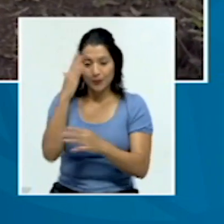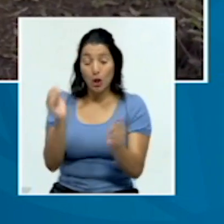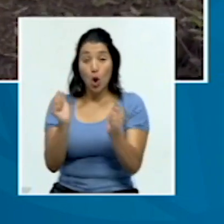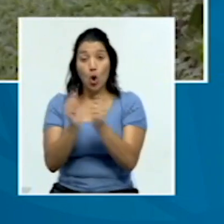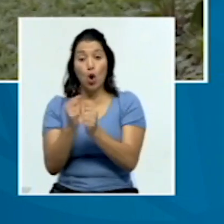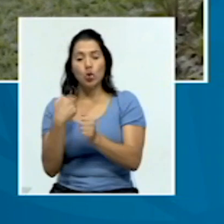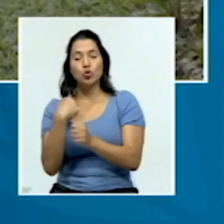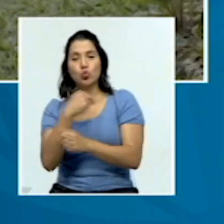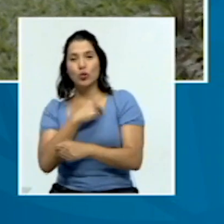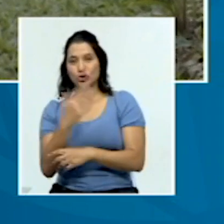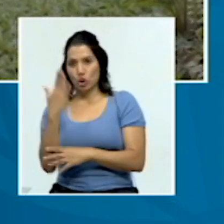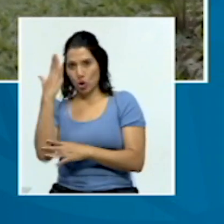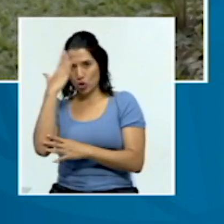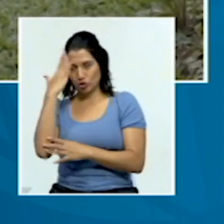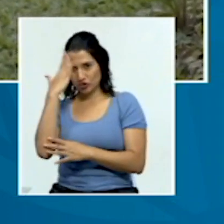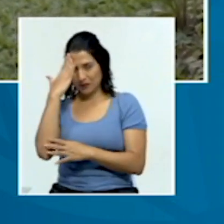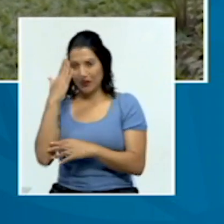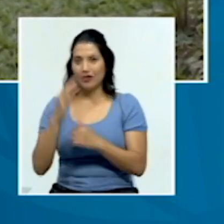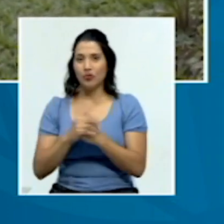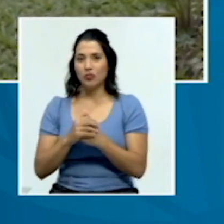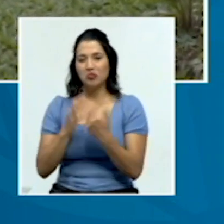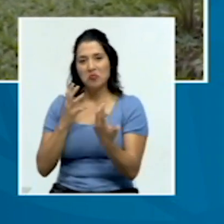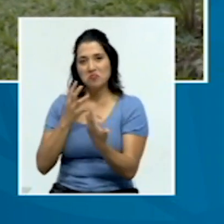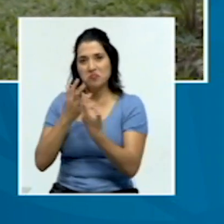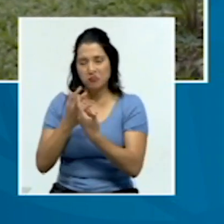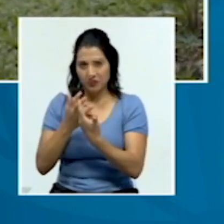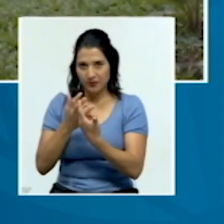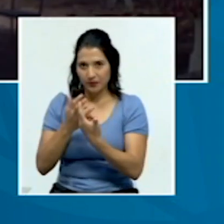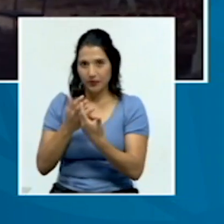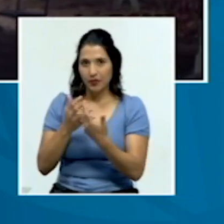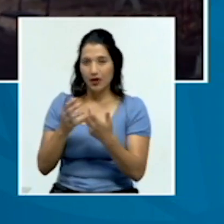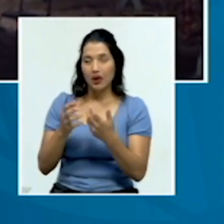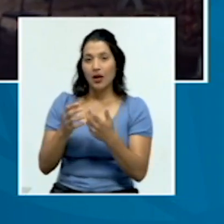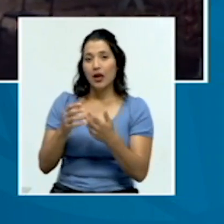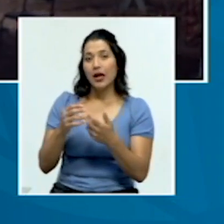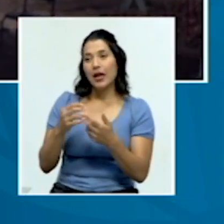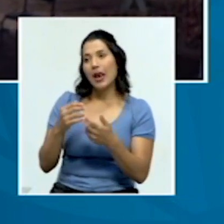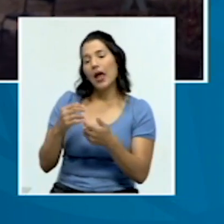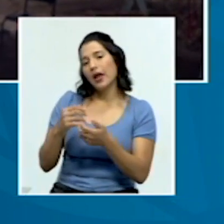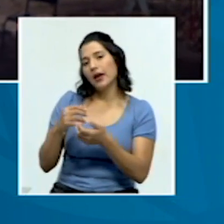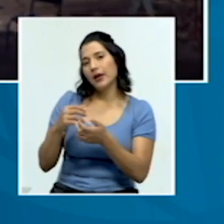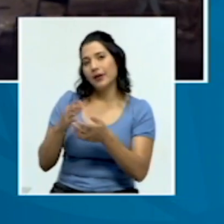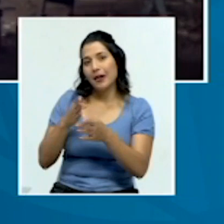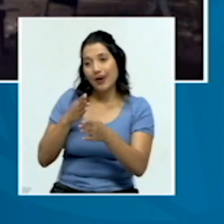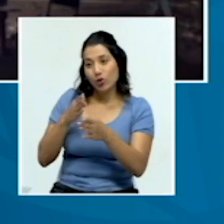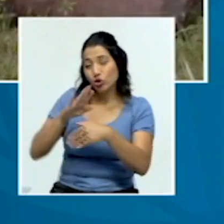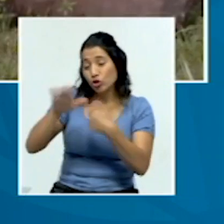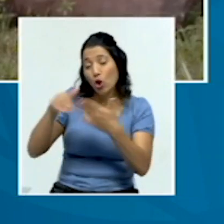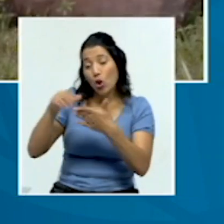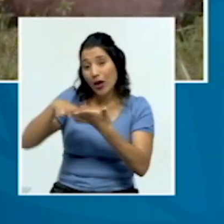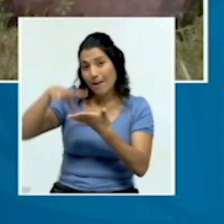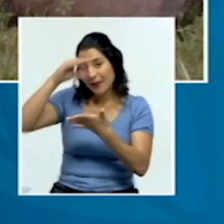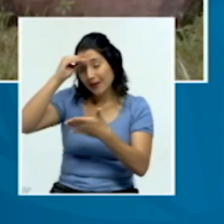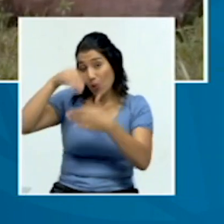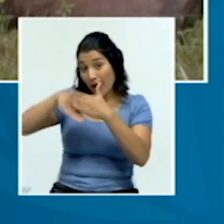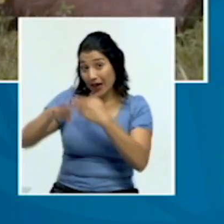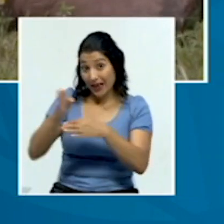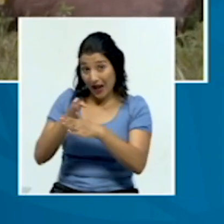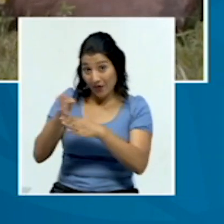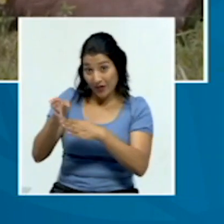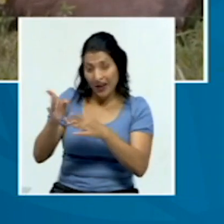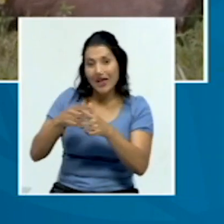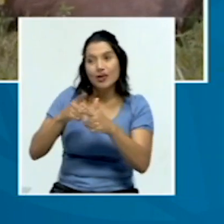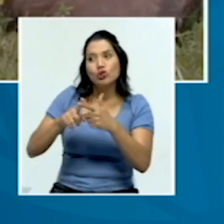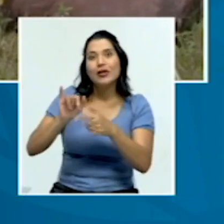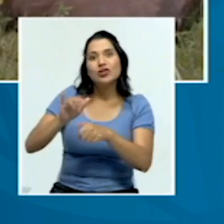por decir así, alopática, o sea, la medicina que aprendemos nosotros acá en la facultad. Esto nos ha permitido